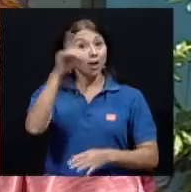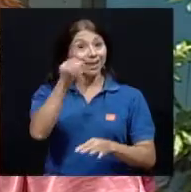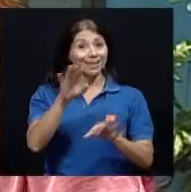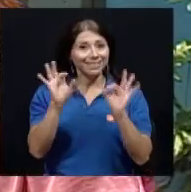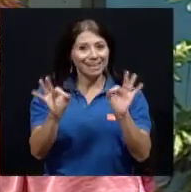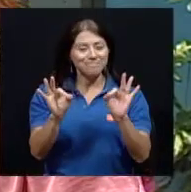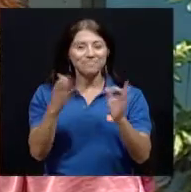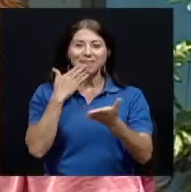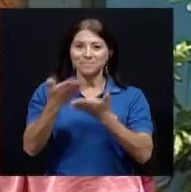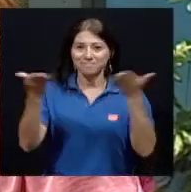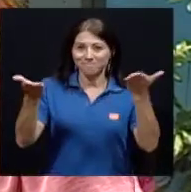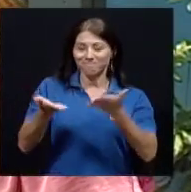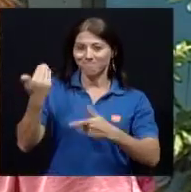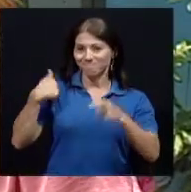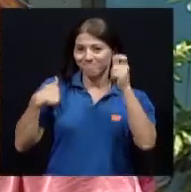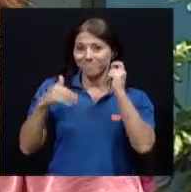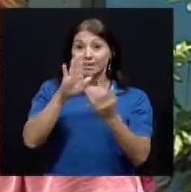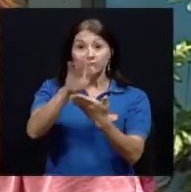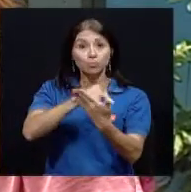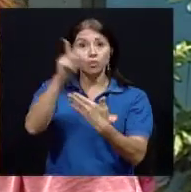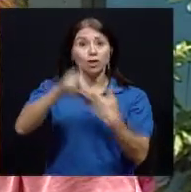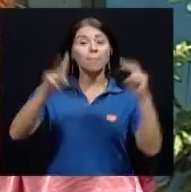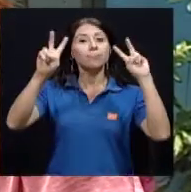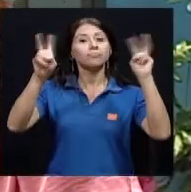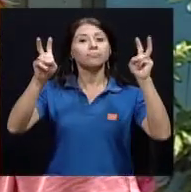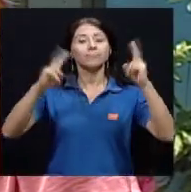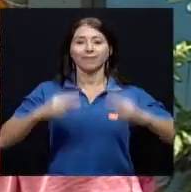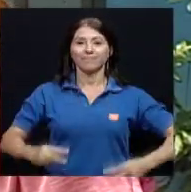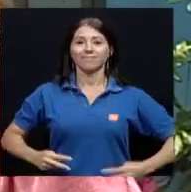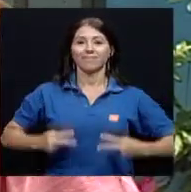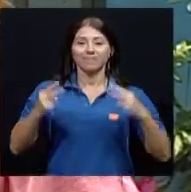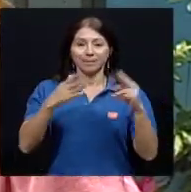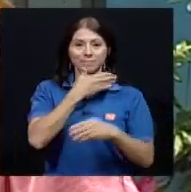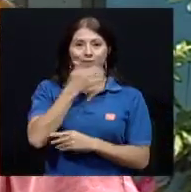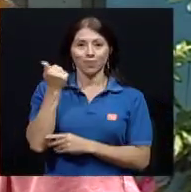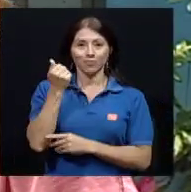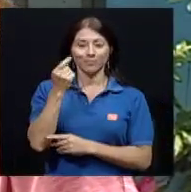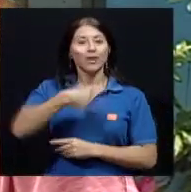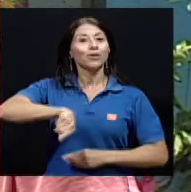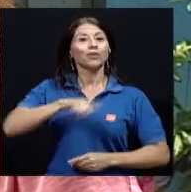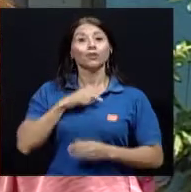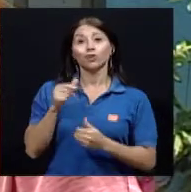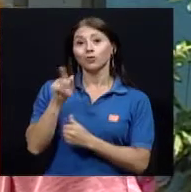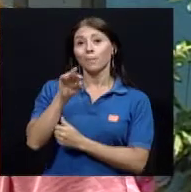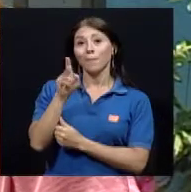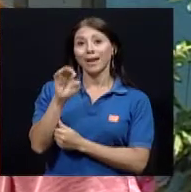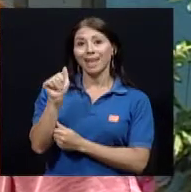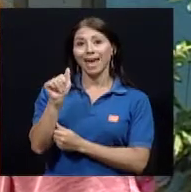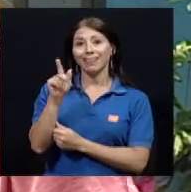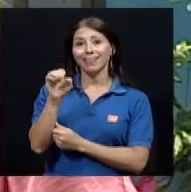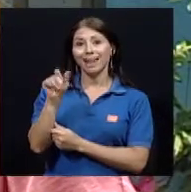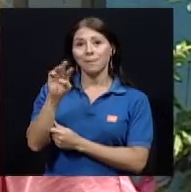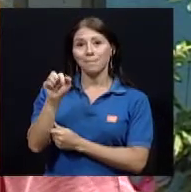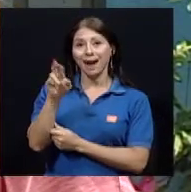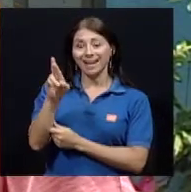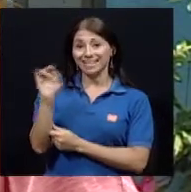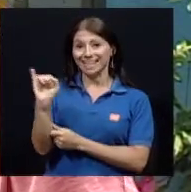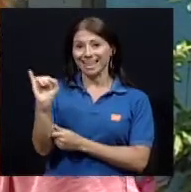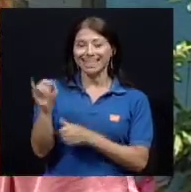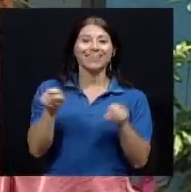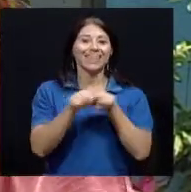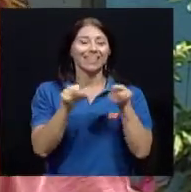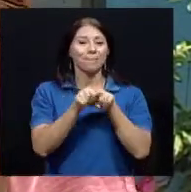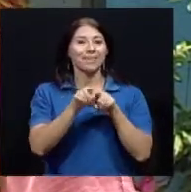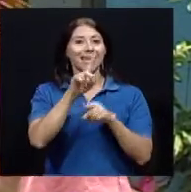Hola, tal? Bienvenidas y bienvenidos a su programa Vivir Mejor? Estaremos con ustedes, María del Maris Aguirre y Seidy Mora,